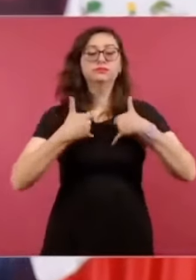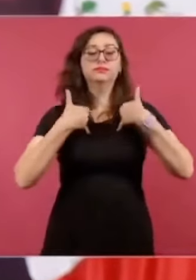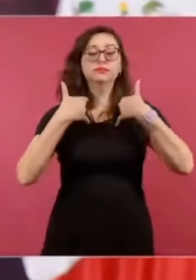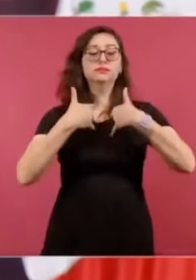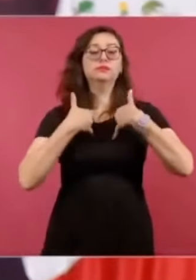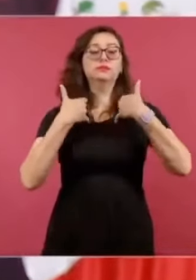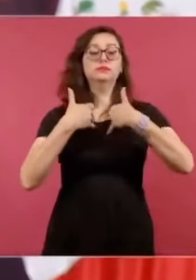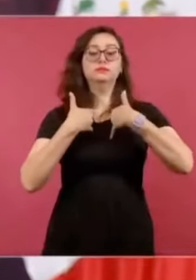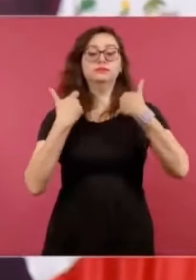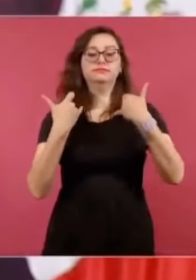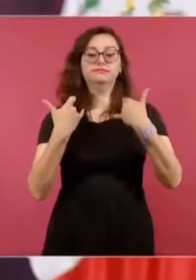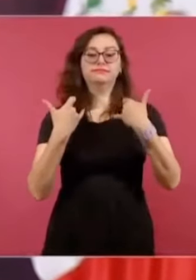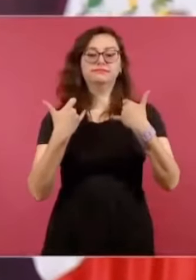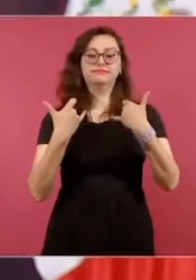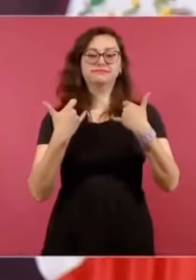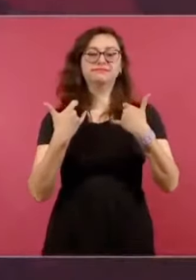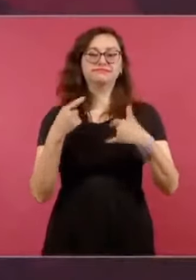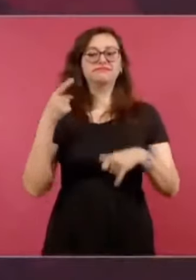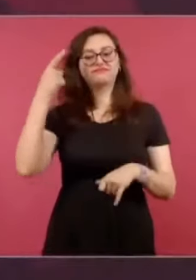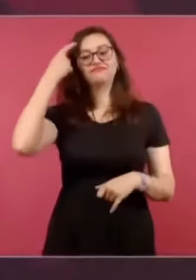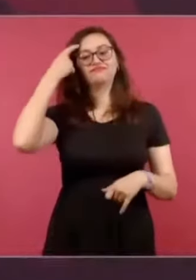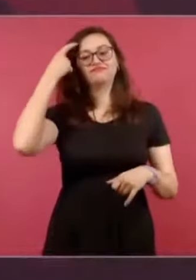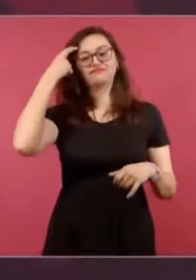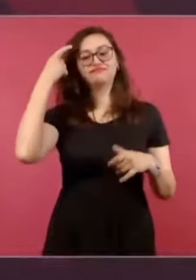muy conscientes.